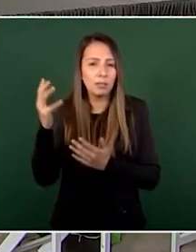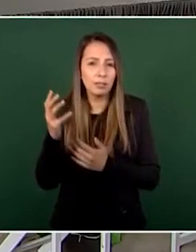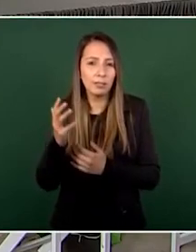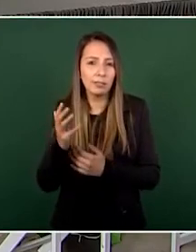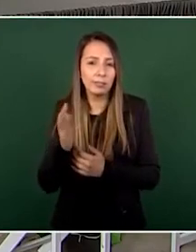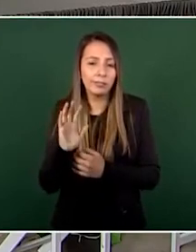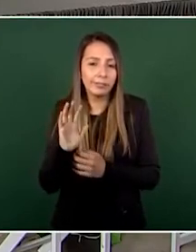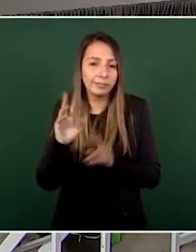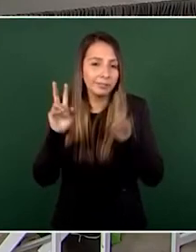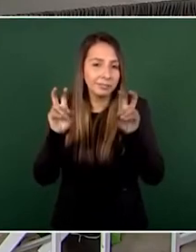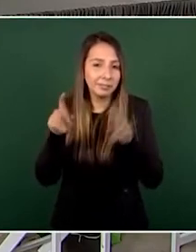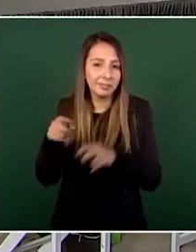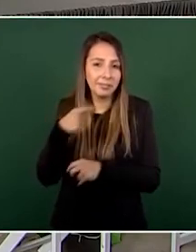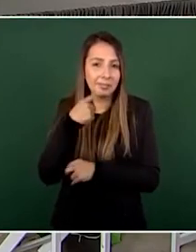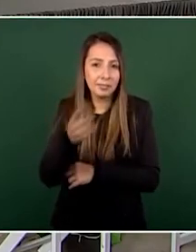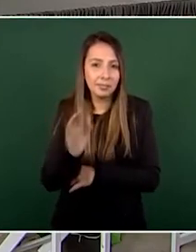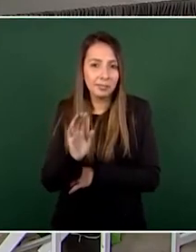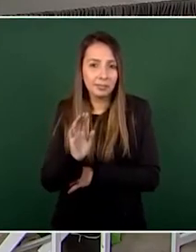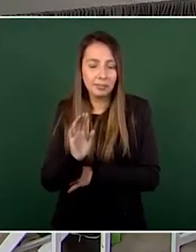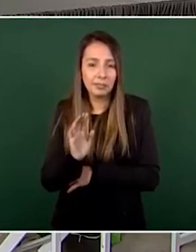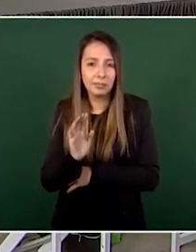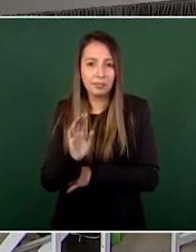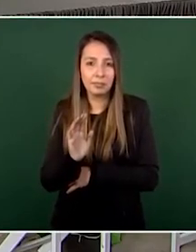si quiere y me lo autoriza